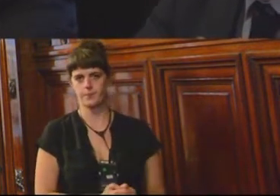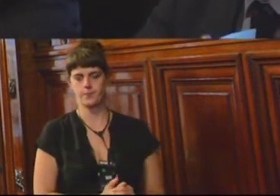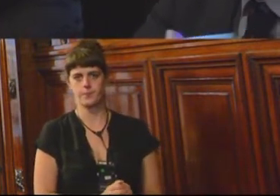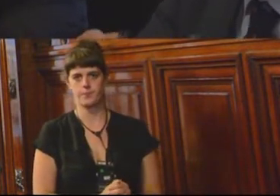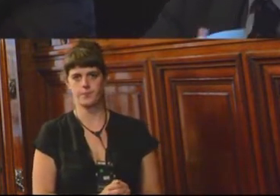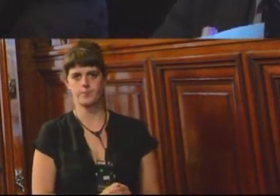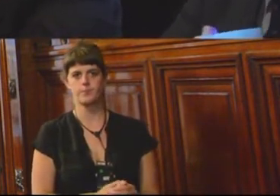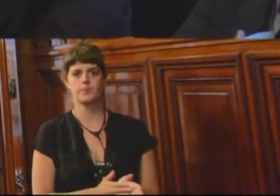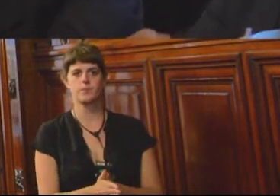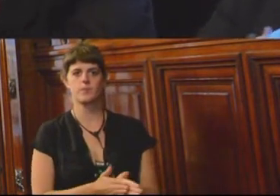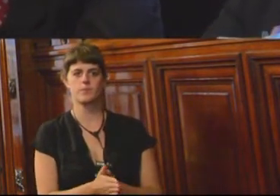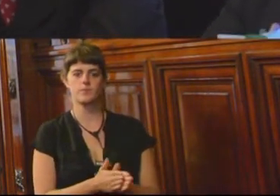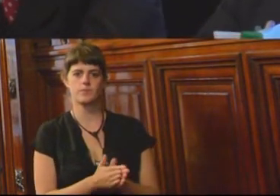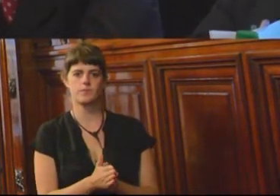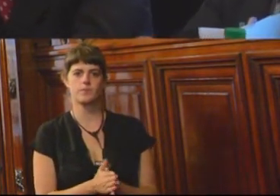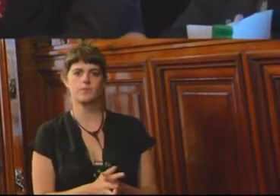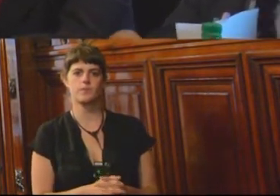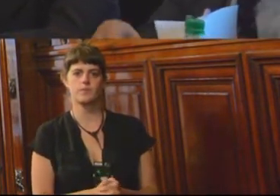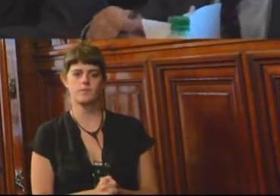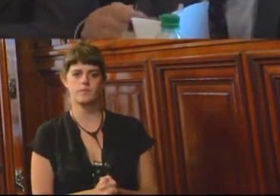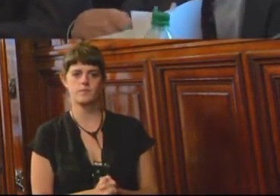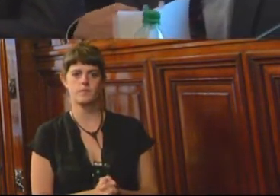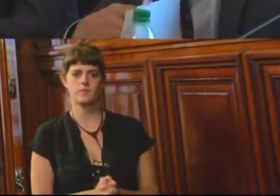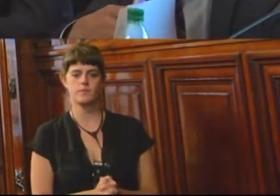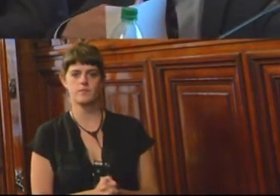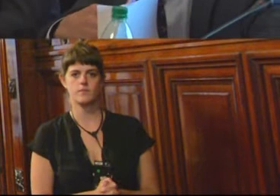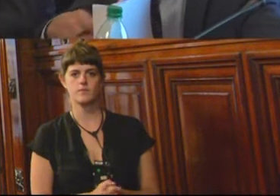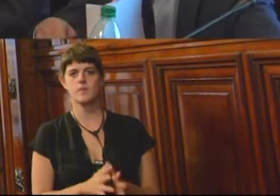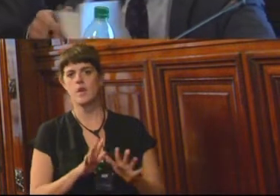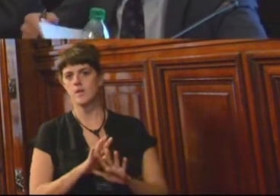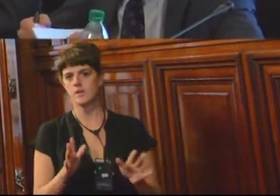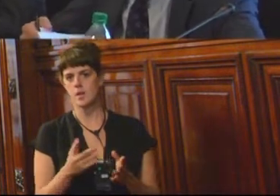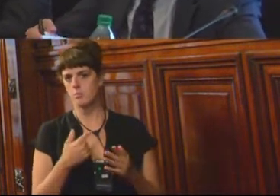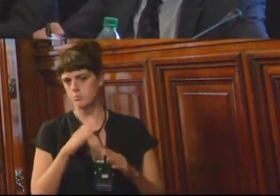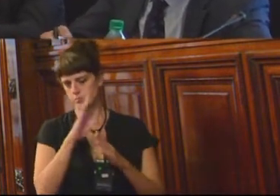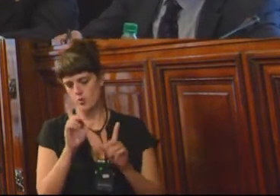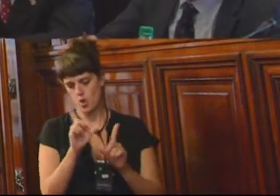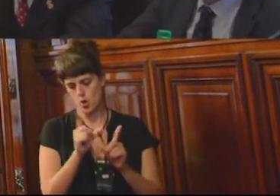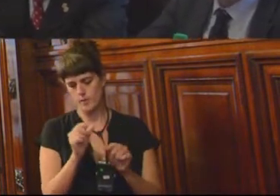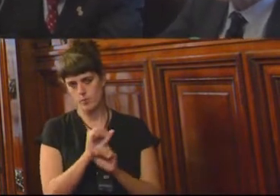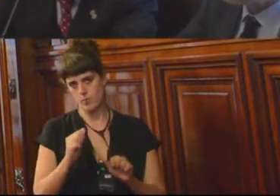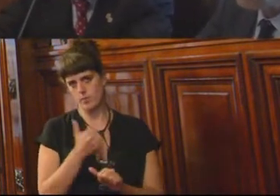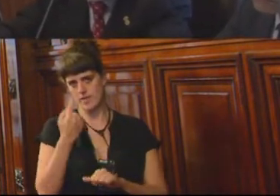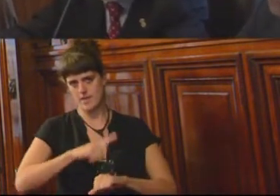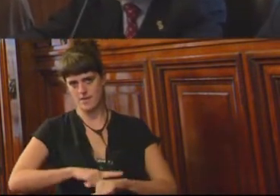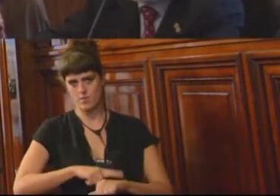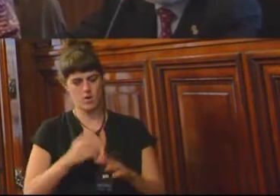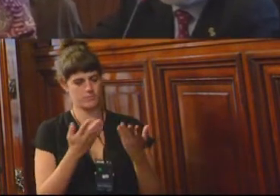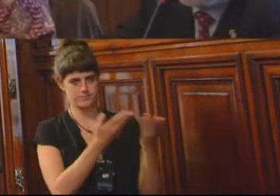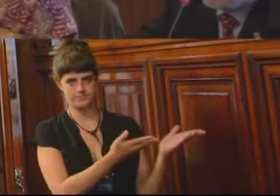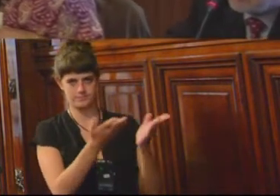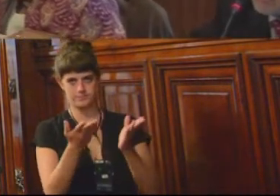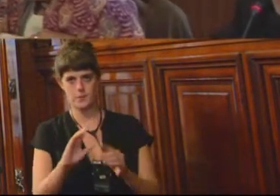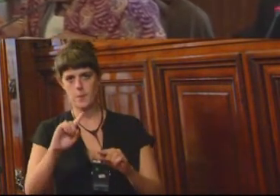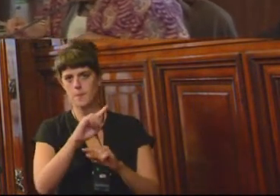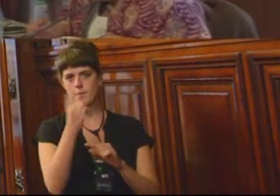se identifiquen de todos modos. Y sin más, para aprovechar el tiempo, tienen ustedes la palabra en esta primera intervención